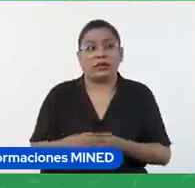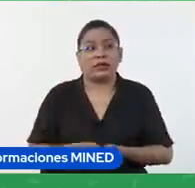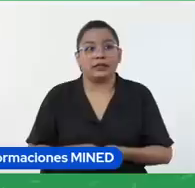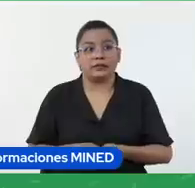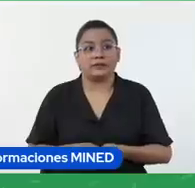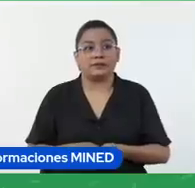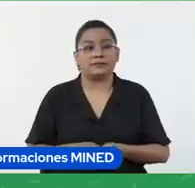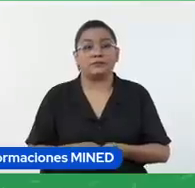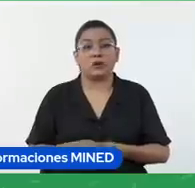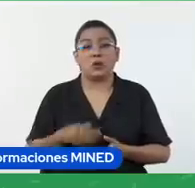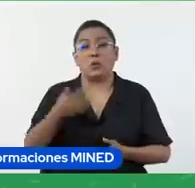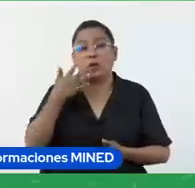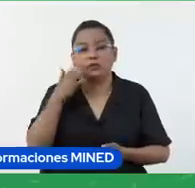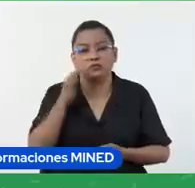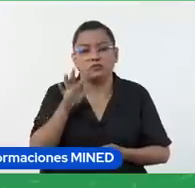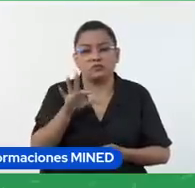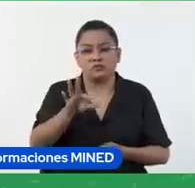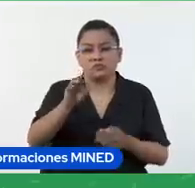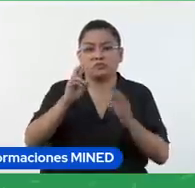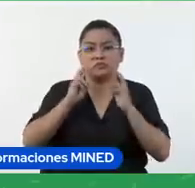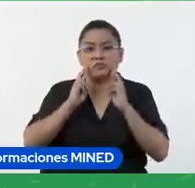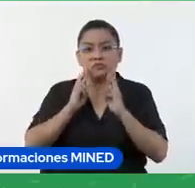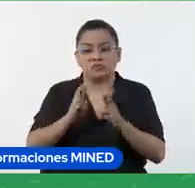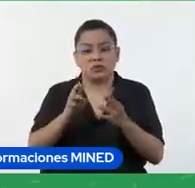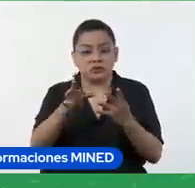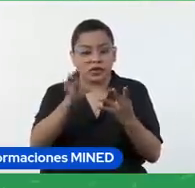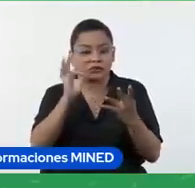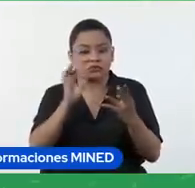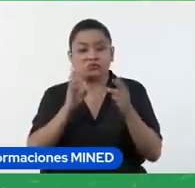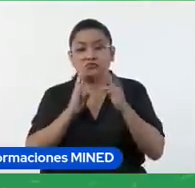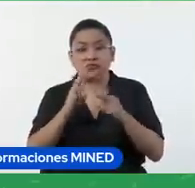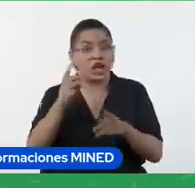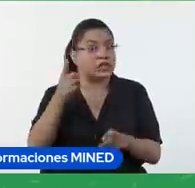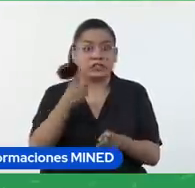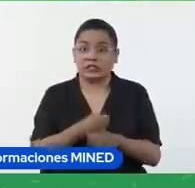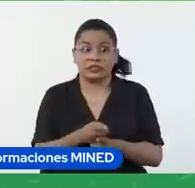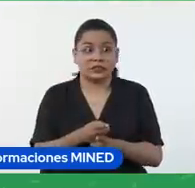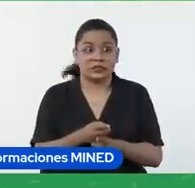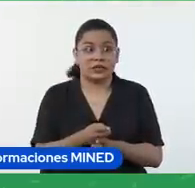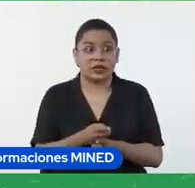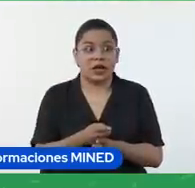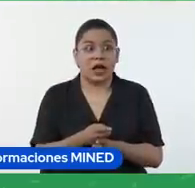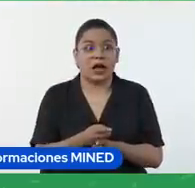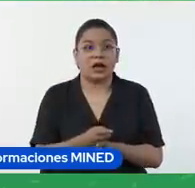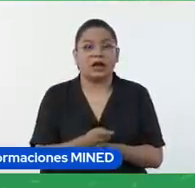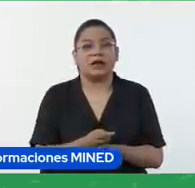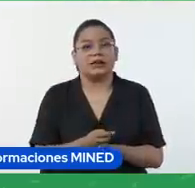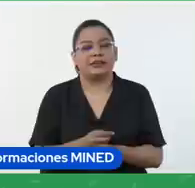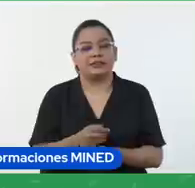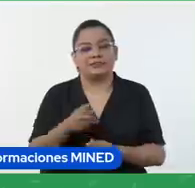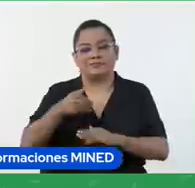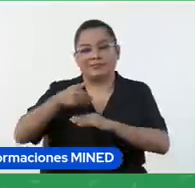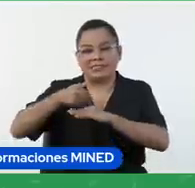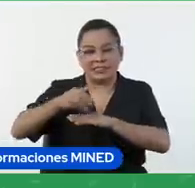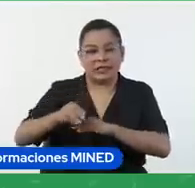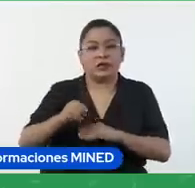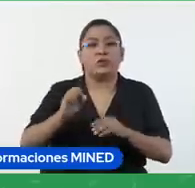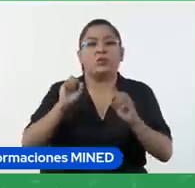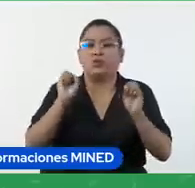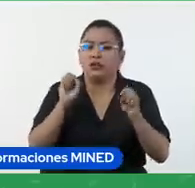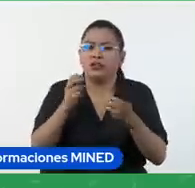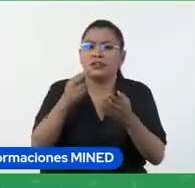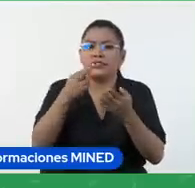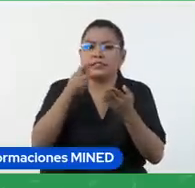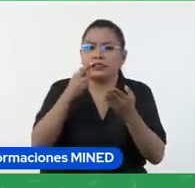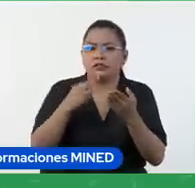respuesta incorrecta ya le pongo ahí respuesta incorrecta puedes revisar información sobre esta